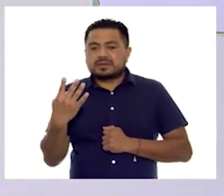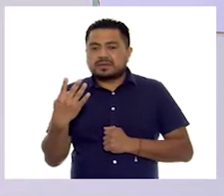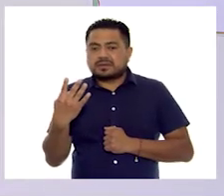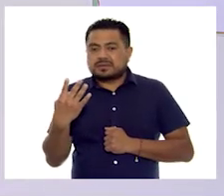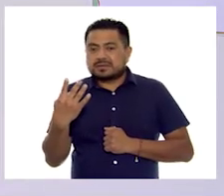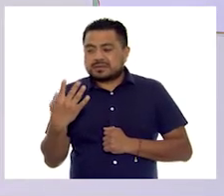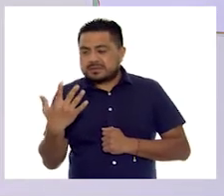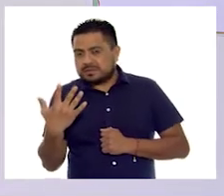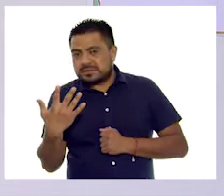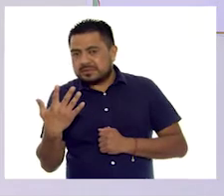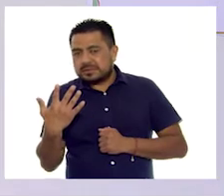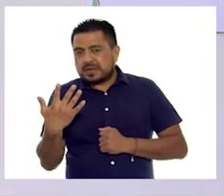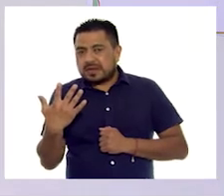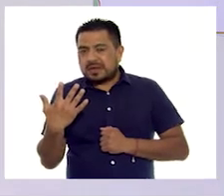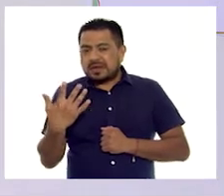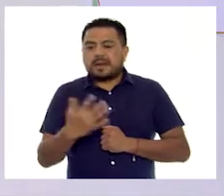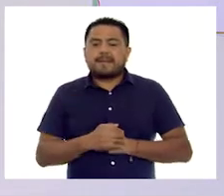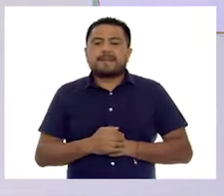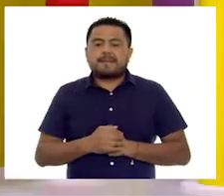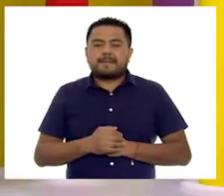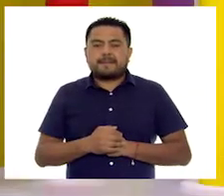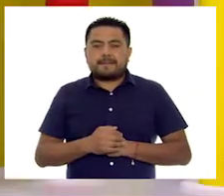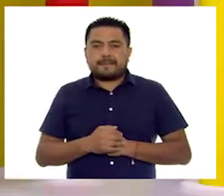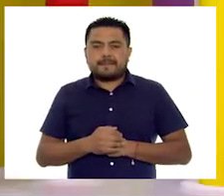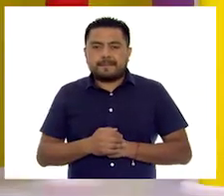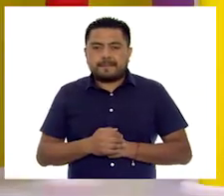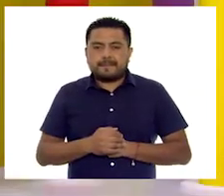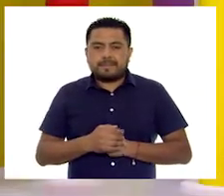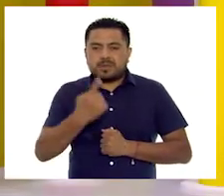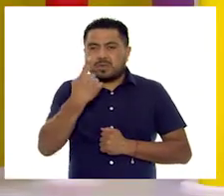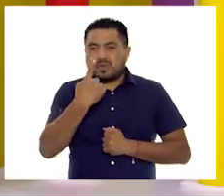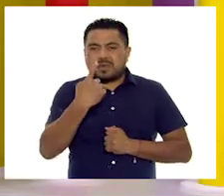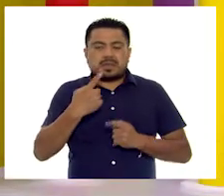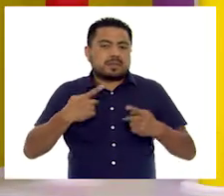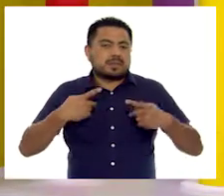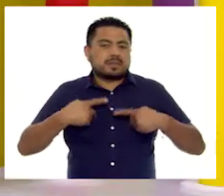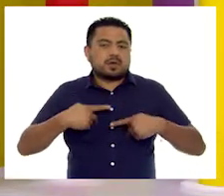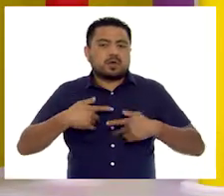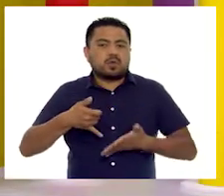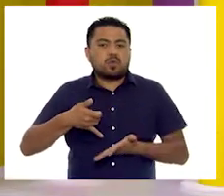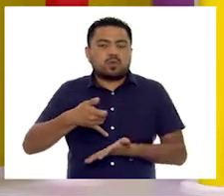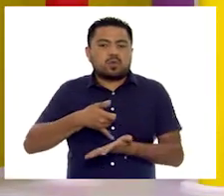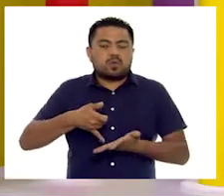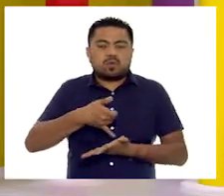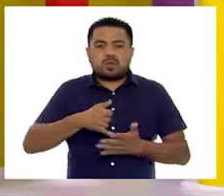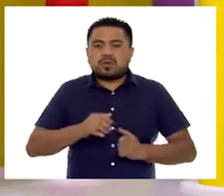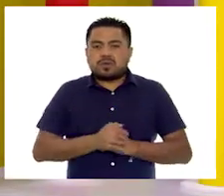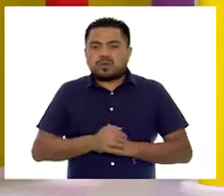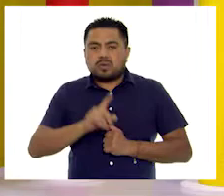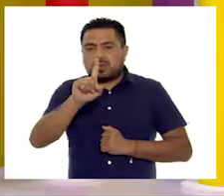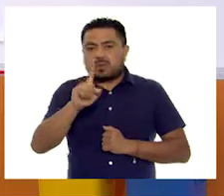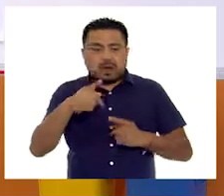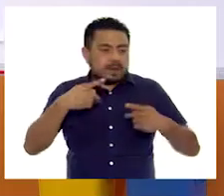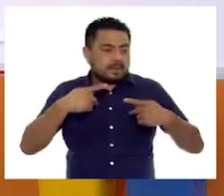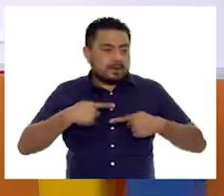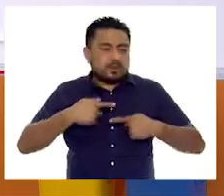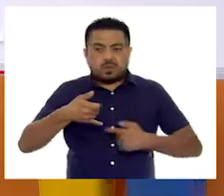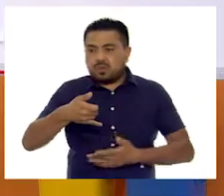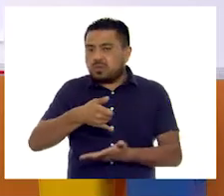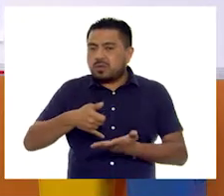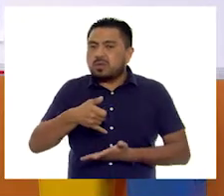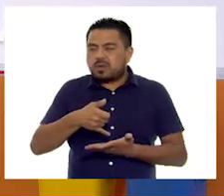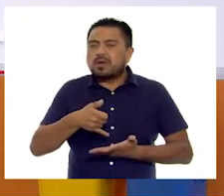cuatro, cinco. Ajá. Y una persona jugo. Y una persona jugo. Ajá.